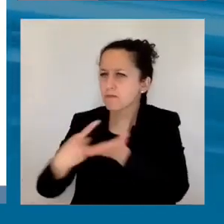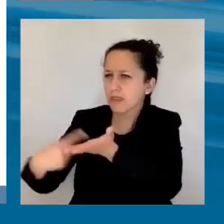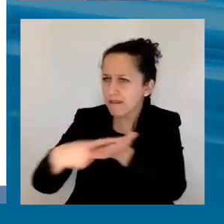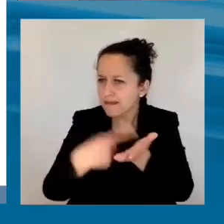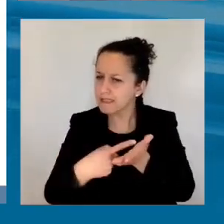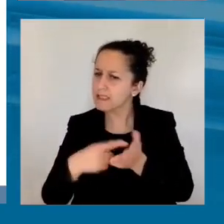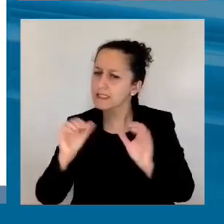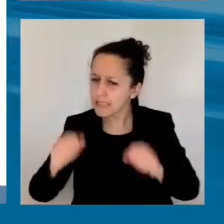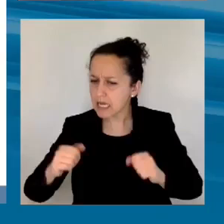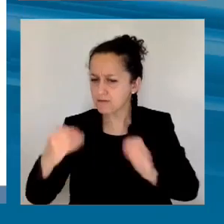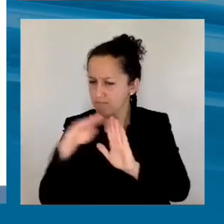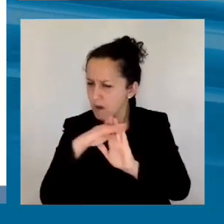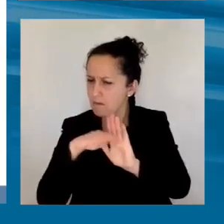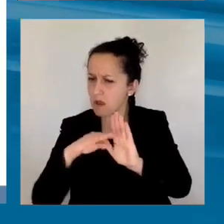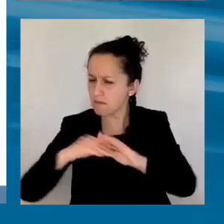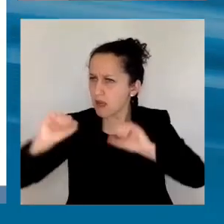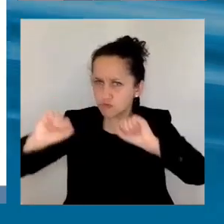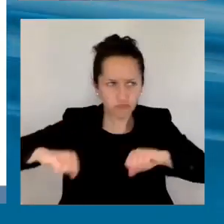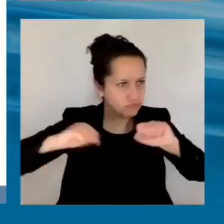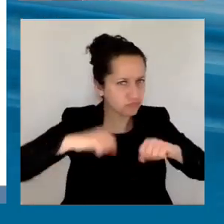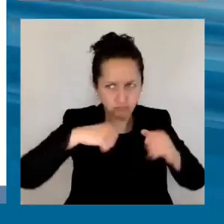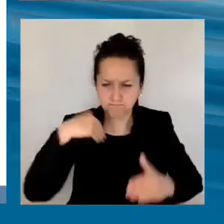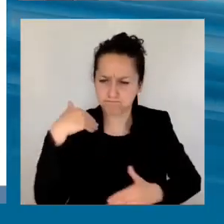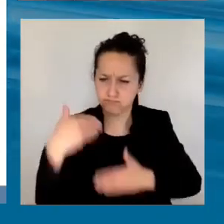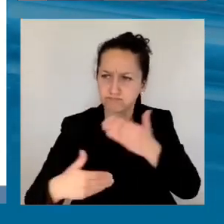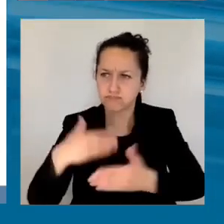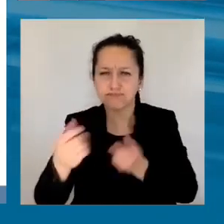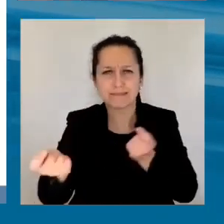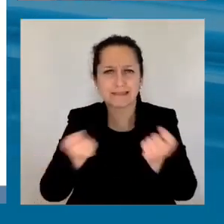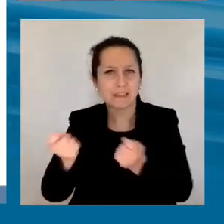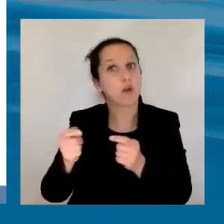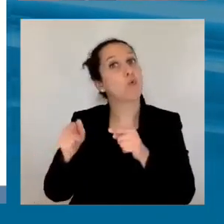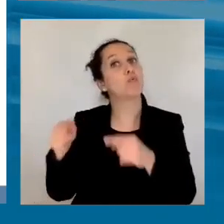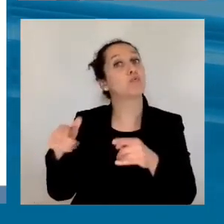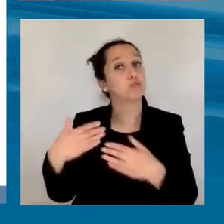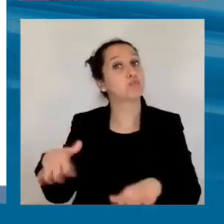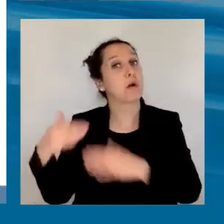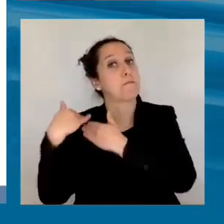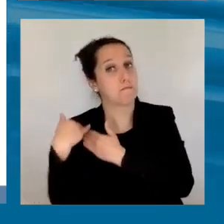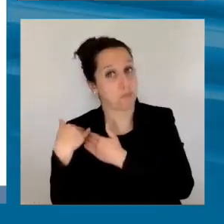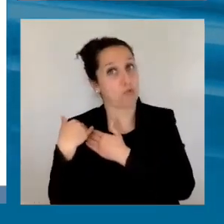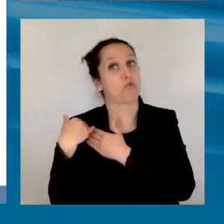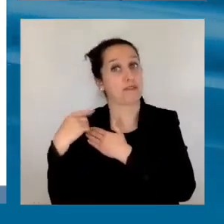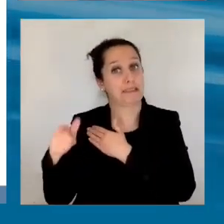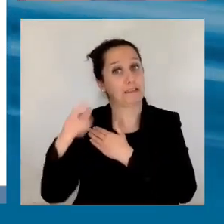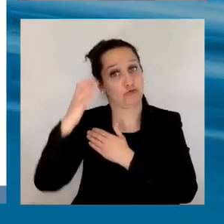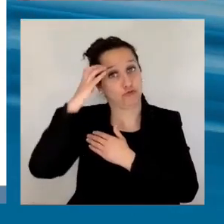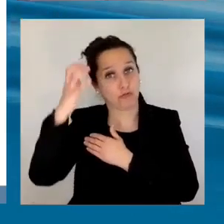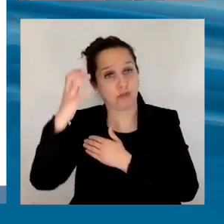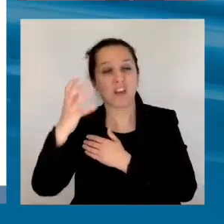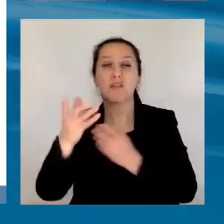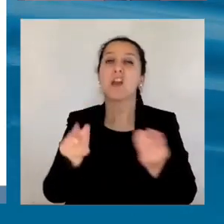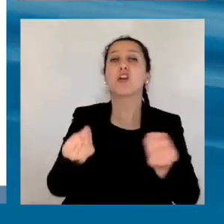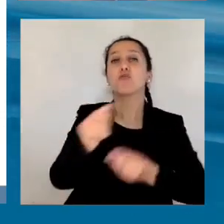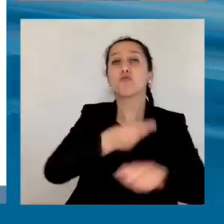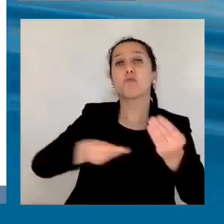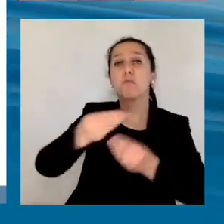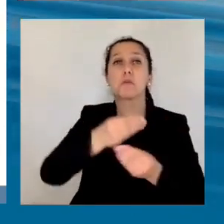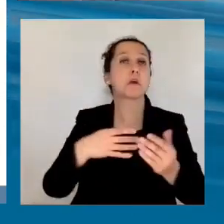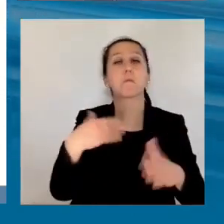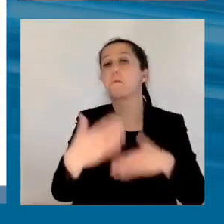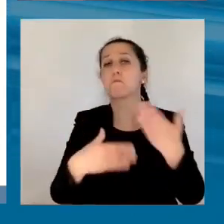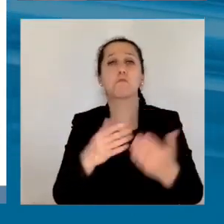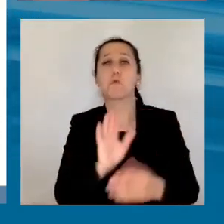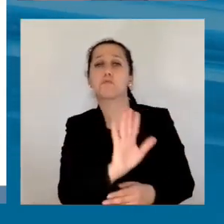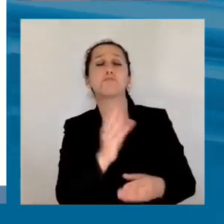avanzar en esa dirección es clave, ¿verdad? Por supuesto que hay un papel importantísimo para el mercado, pero solo no nos va a llevar a, digamos,